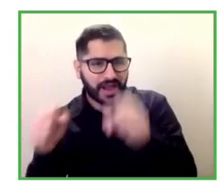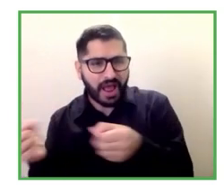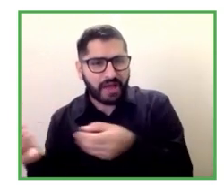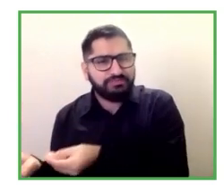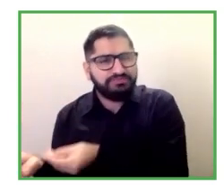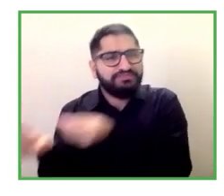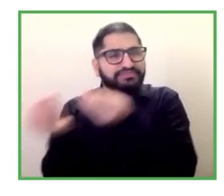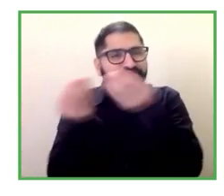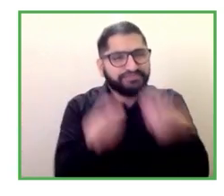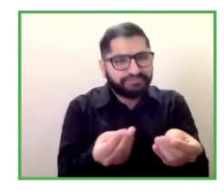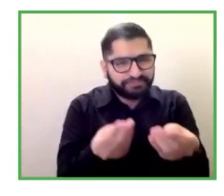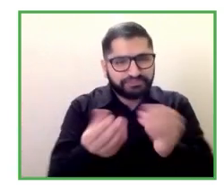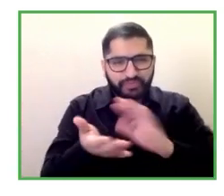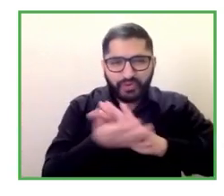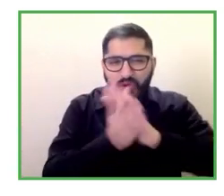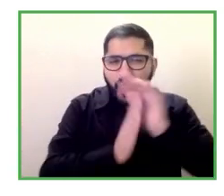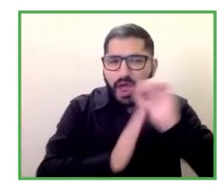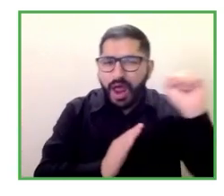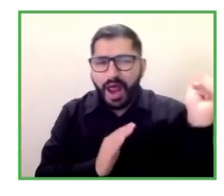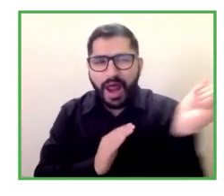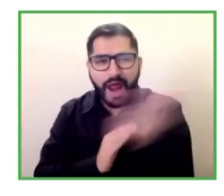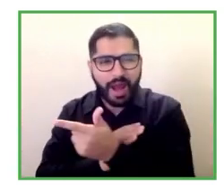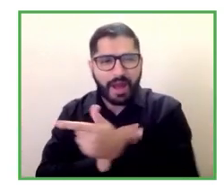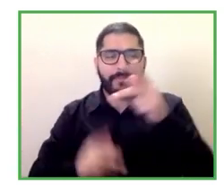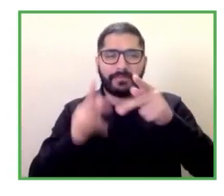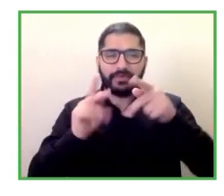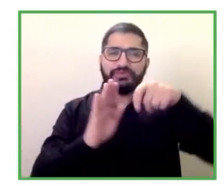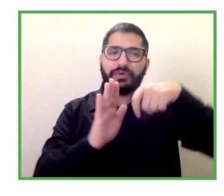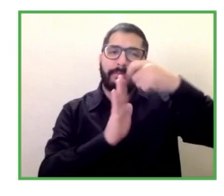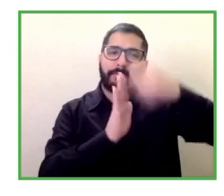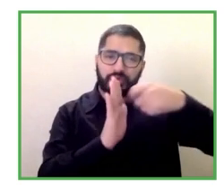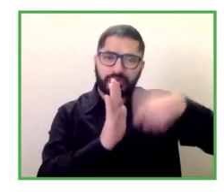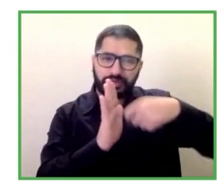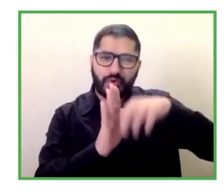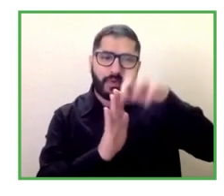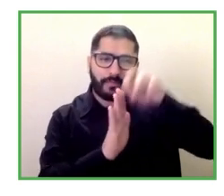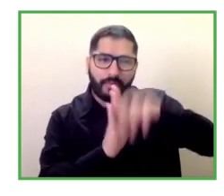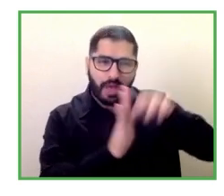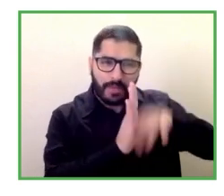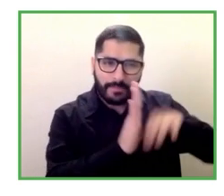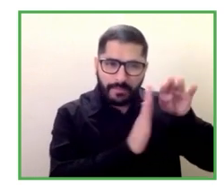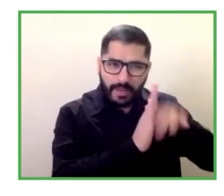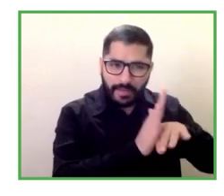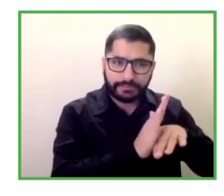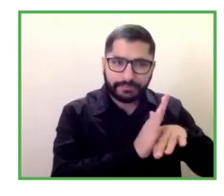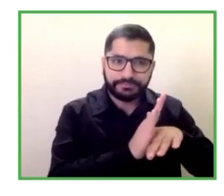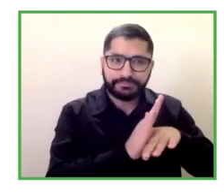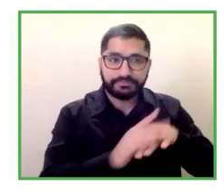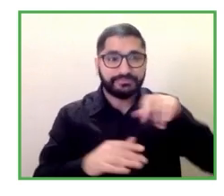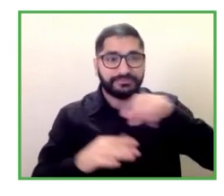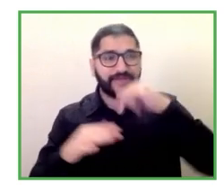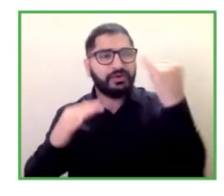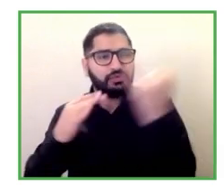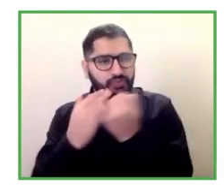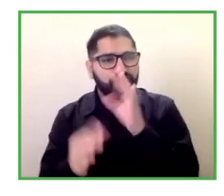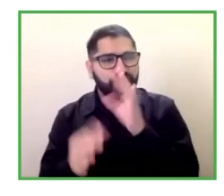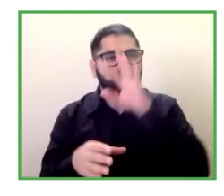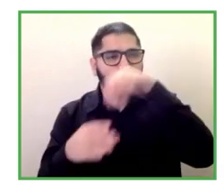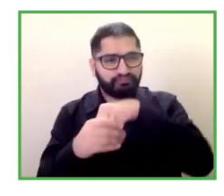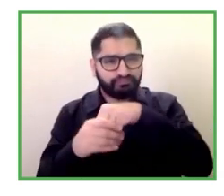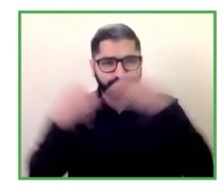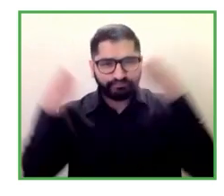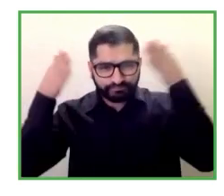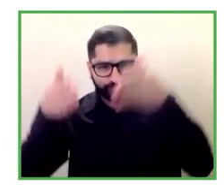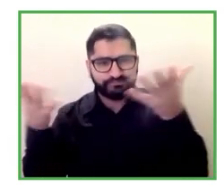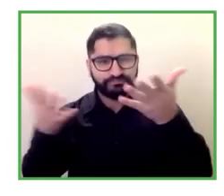desafíos en este caso es la comunidad dentro del ámbito penitenciario y además de personas con discapacidad intelectual me gustaría preguntarte Antonio dentro de